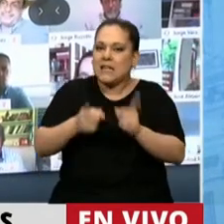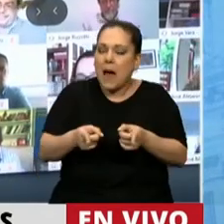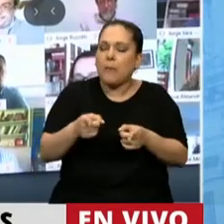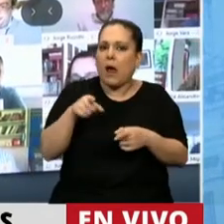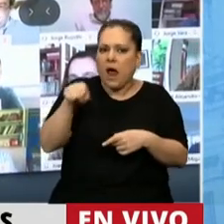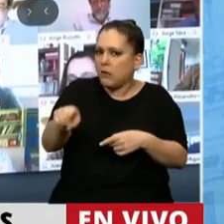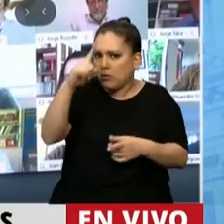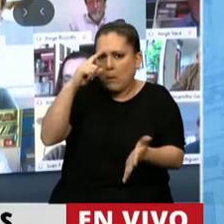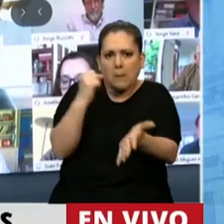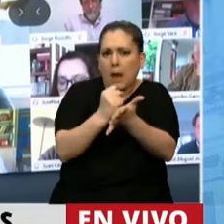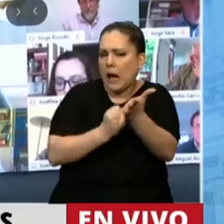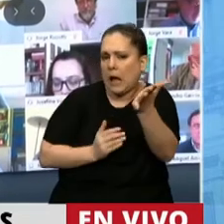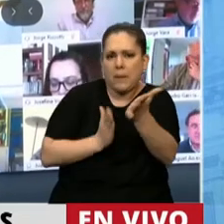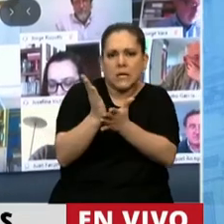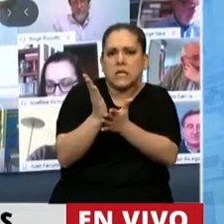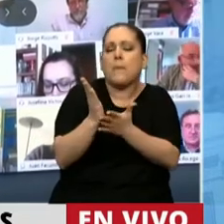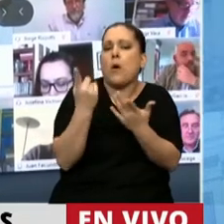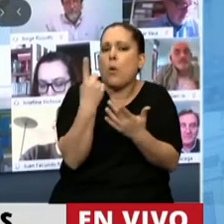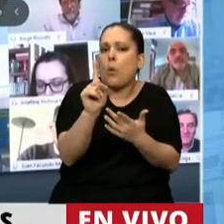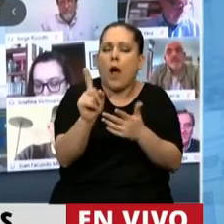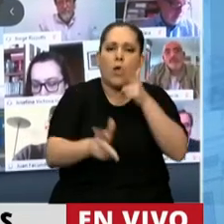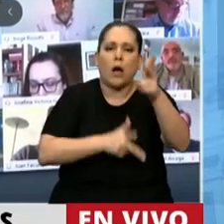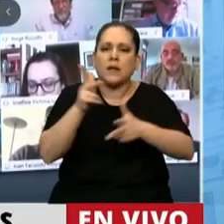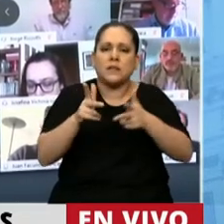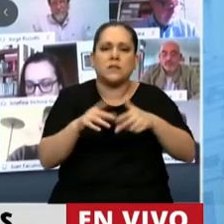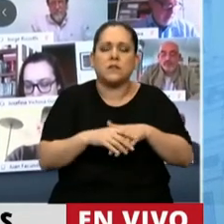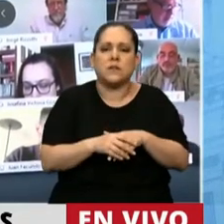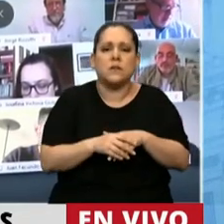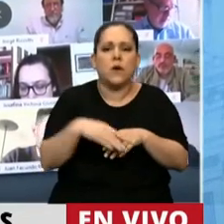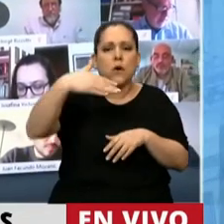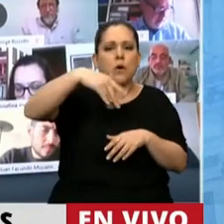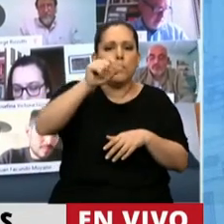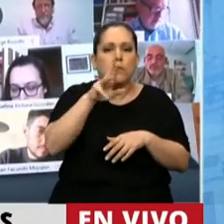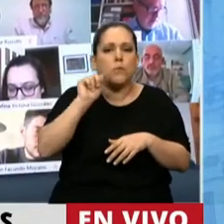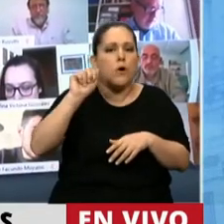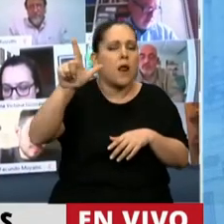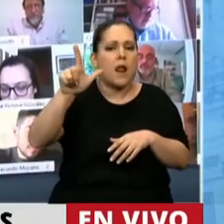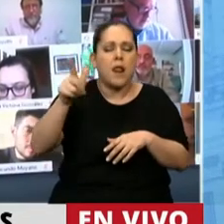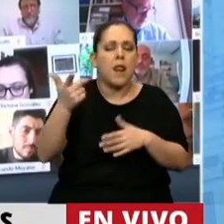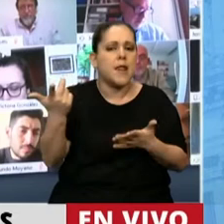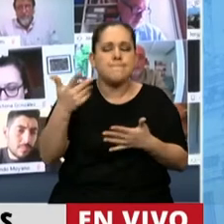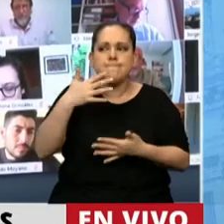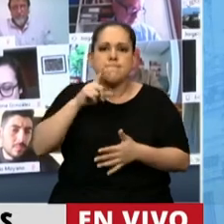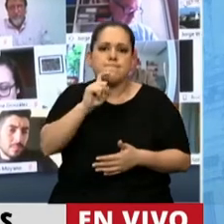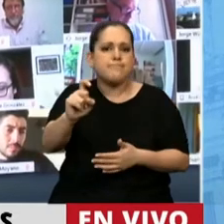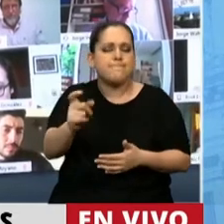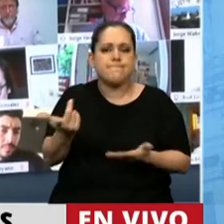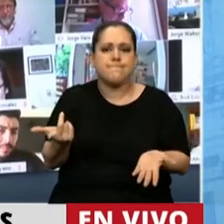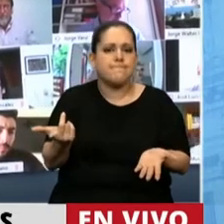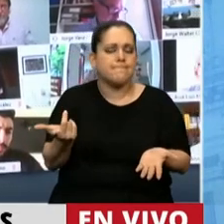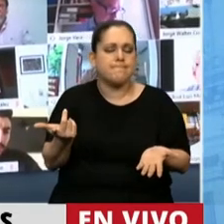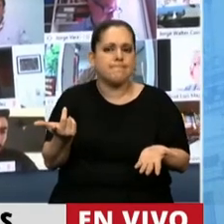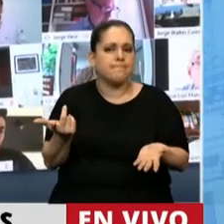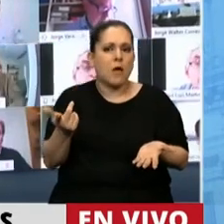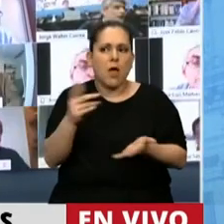muy graves que pueden ser utilizados cuando se habla de inhabilidad moral para otros casos, en otros casos expulsar